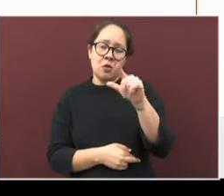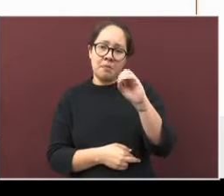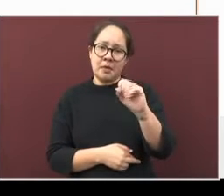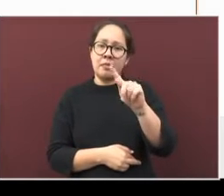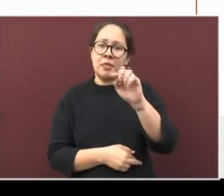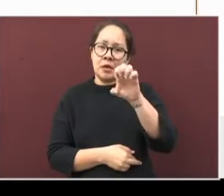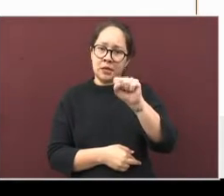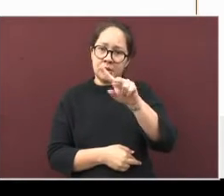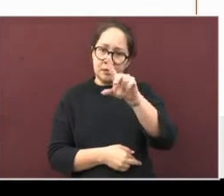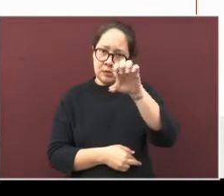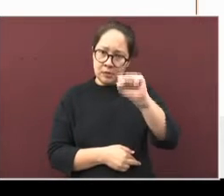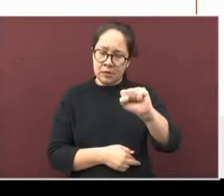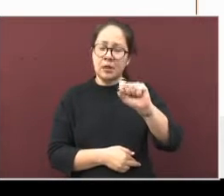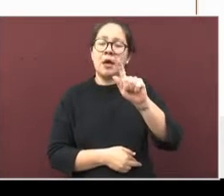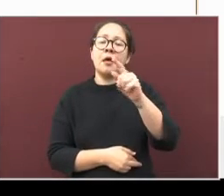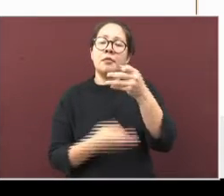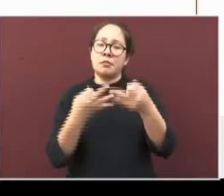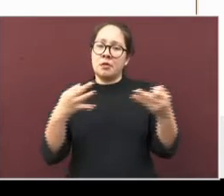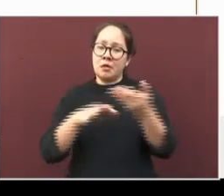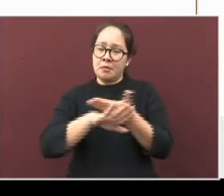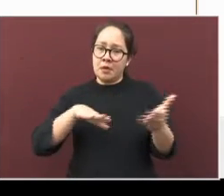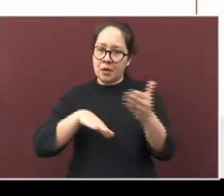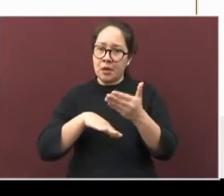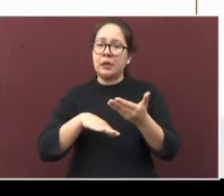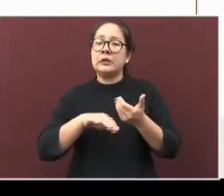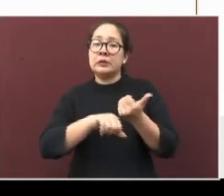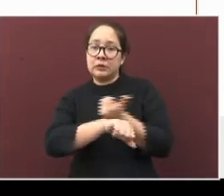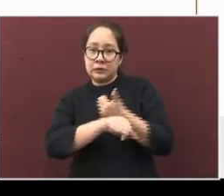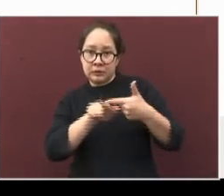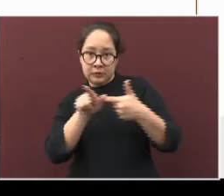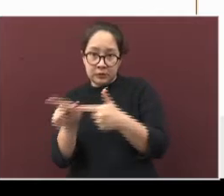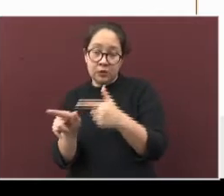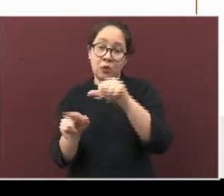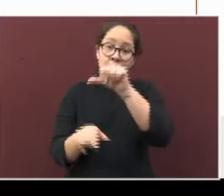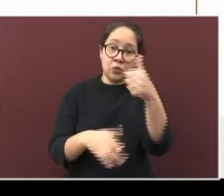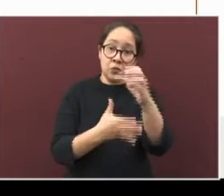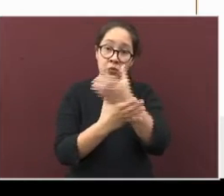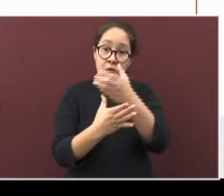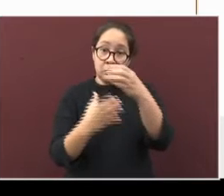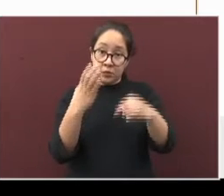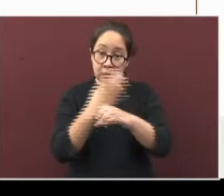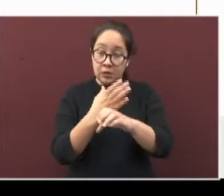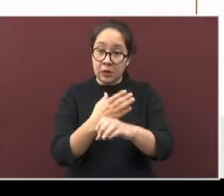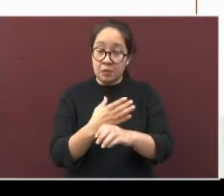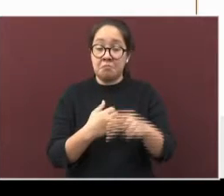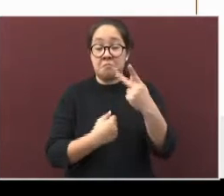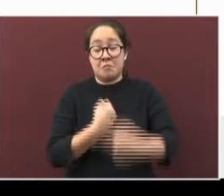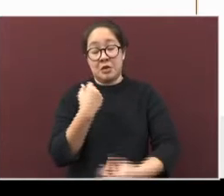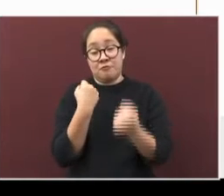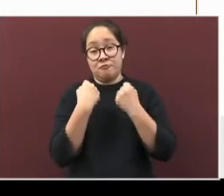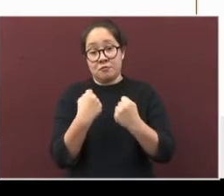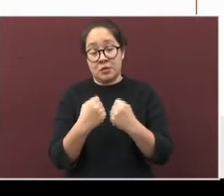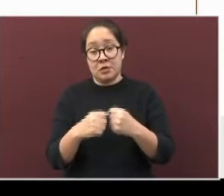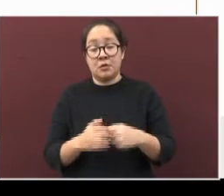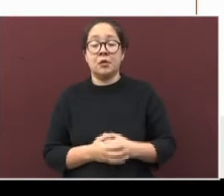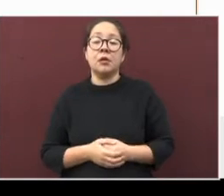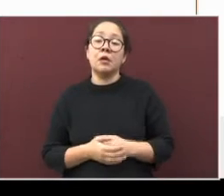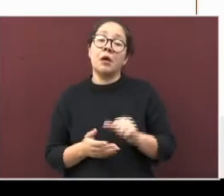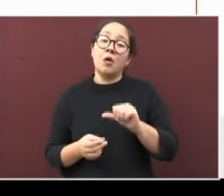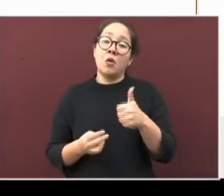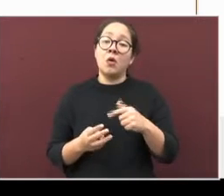continúan en amarillo, mientras que Cozamaloapan ha pasado a riesgo alto. Y por último, para la región